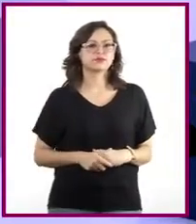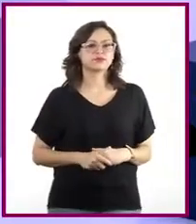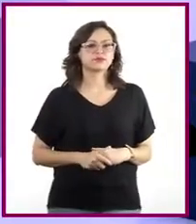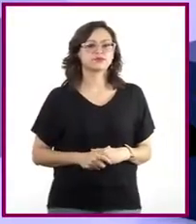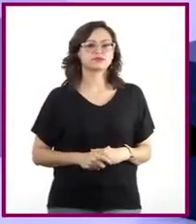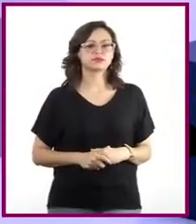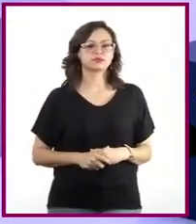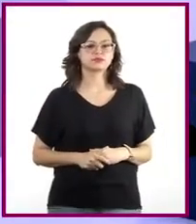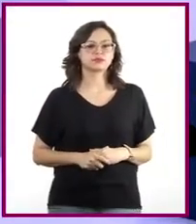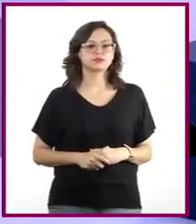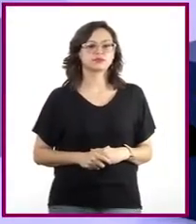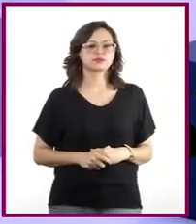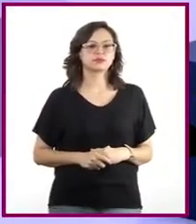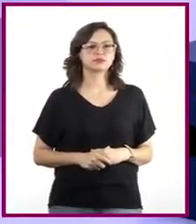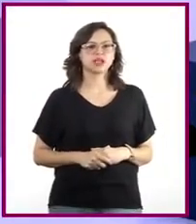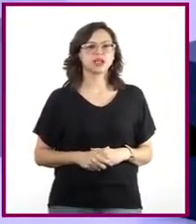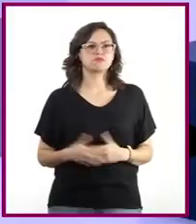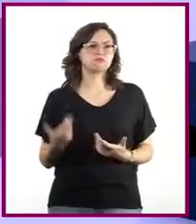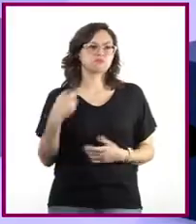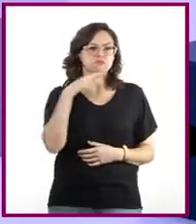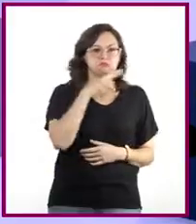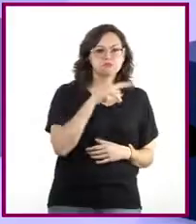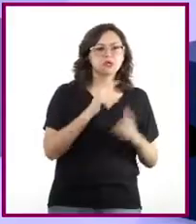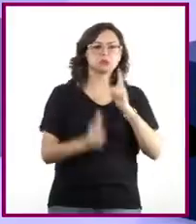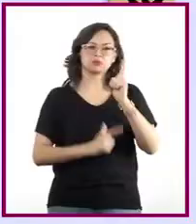¿Es rápida o es lenta?